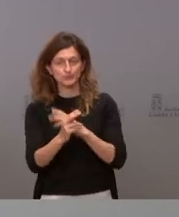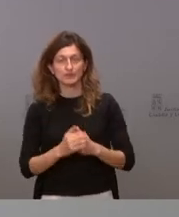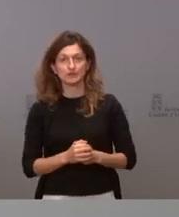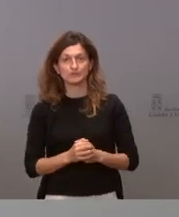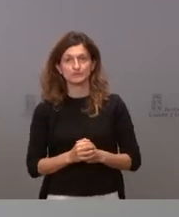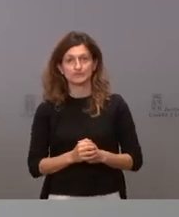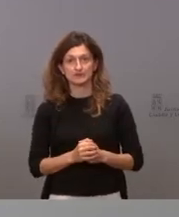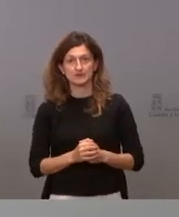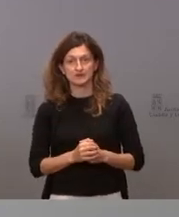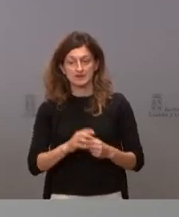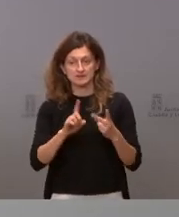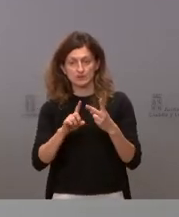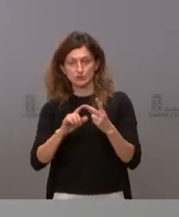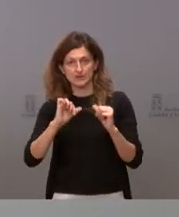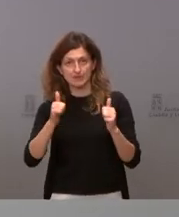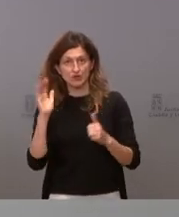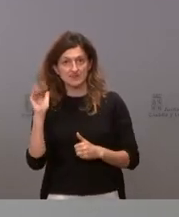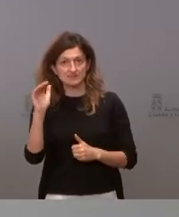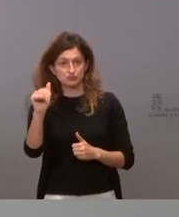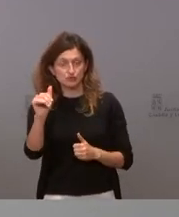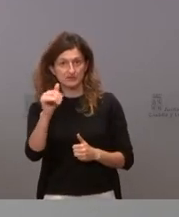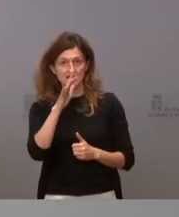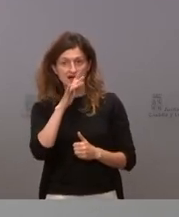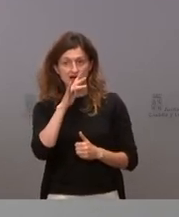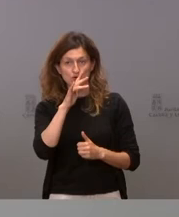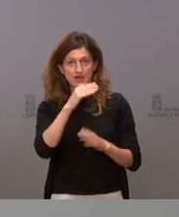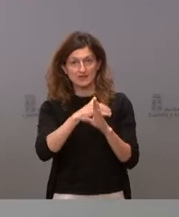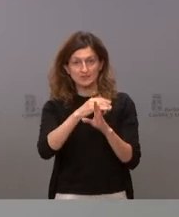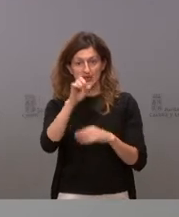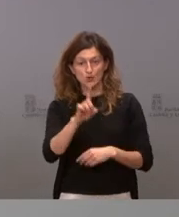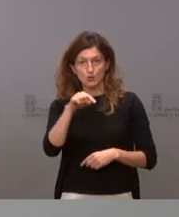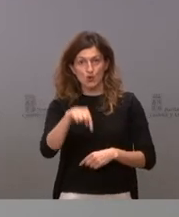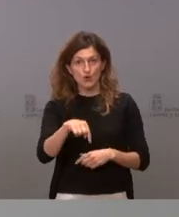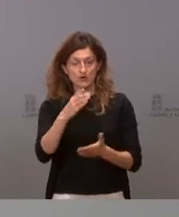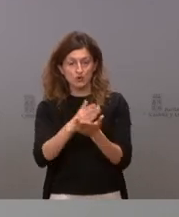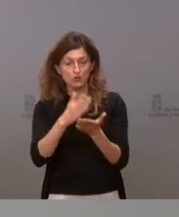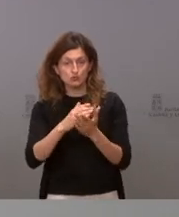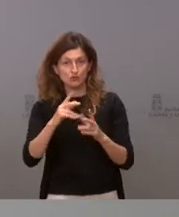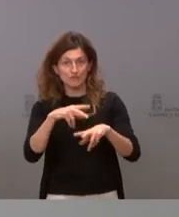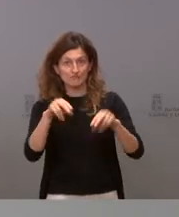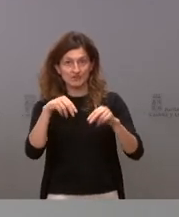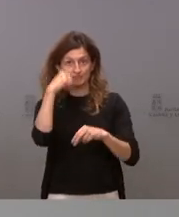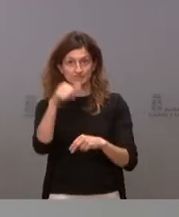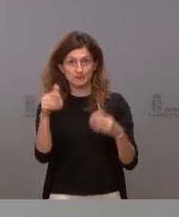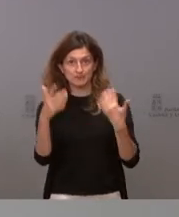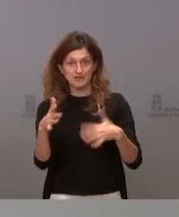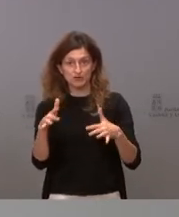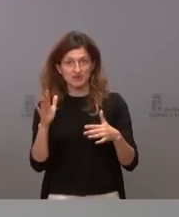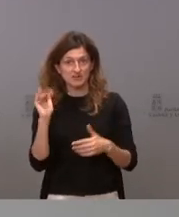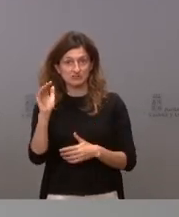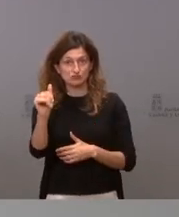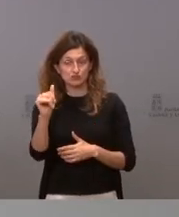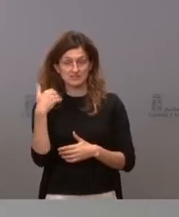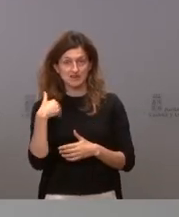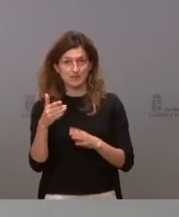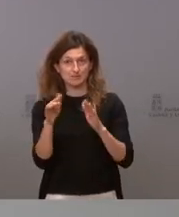Empiezo por la segunda. Respecto a las excursiones, estamos aprobando nivel 1 hoy. El curso finaliza el miércoles de la semana que viene. Las excursiones se hayan tenido que